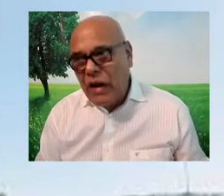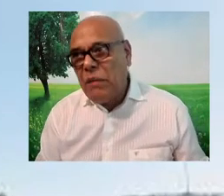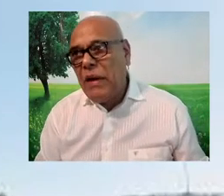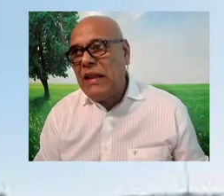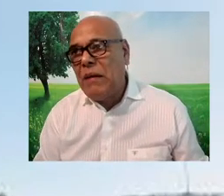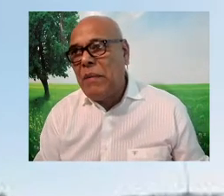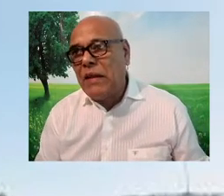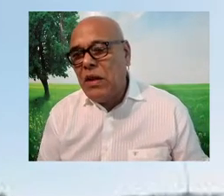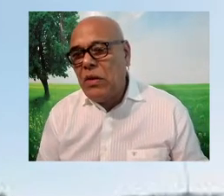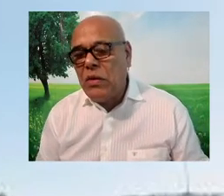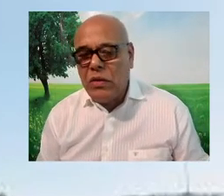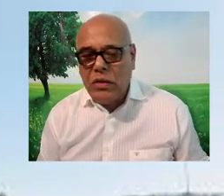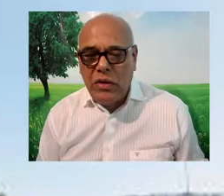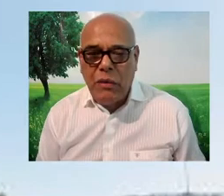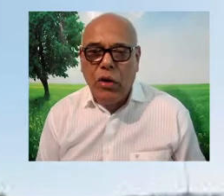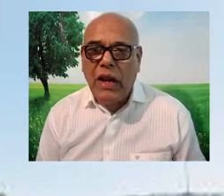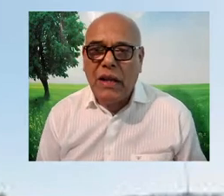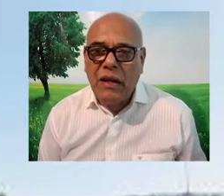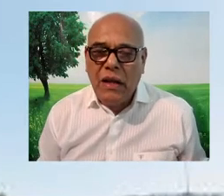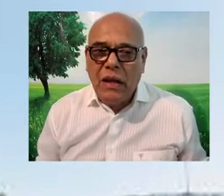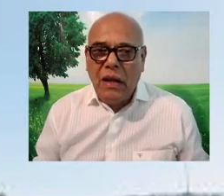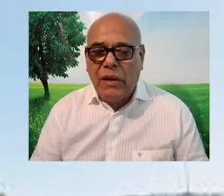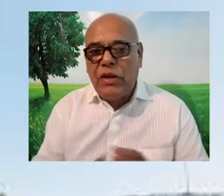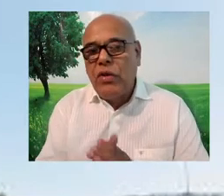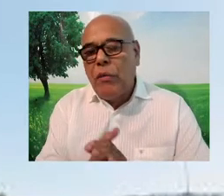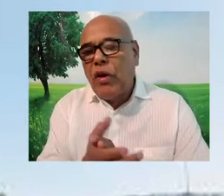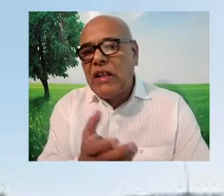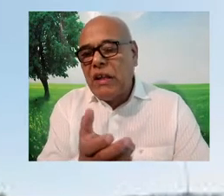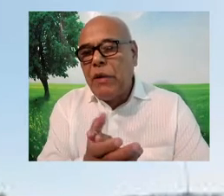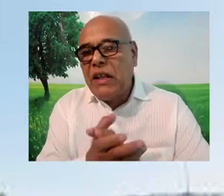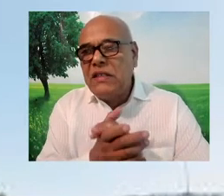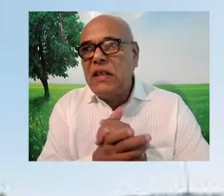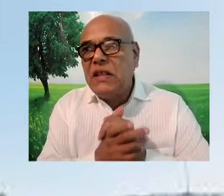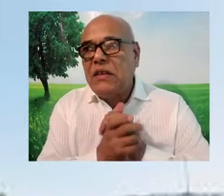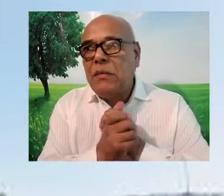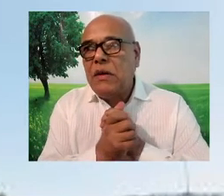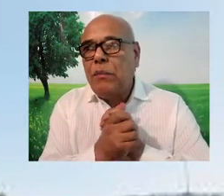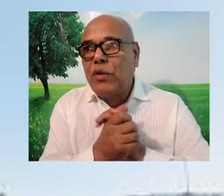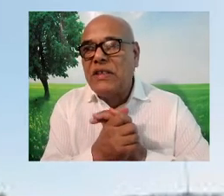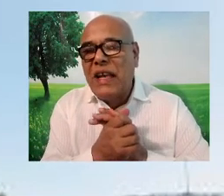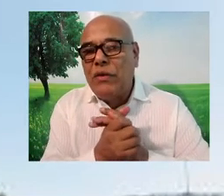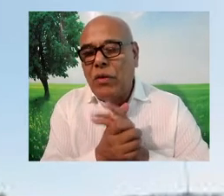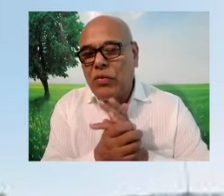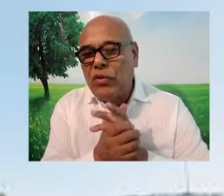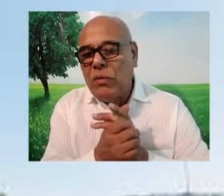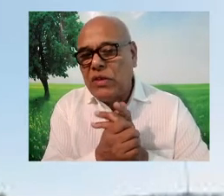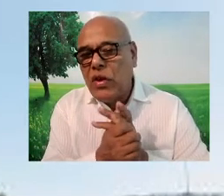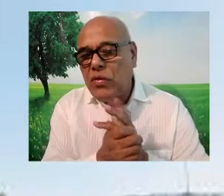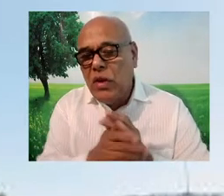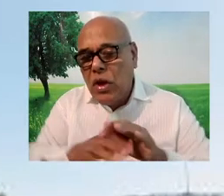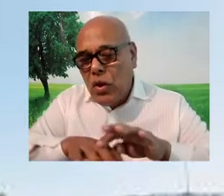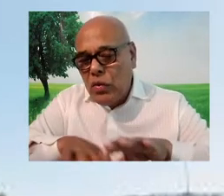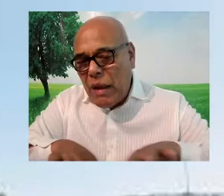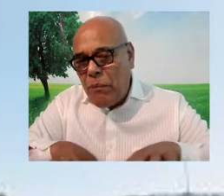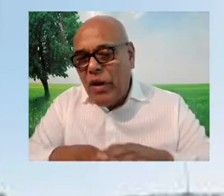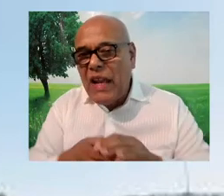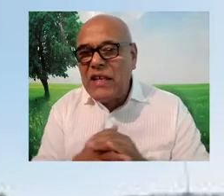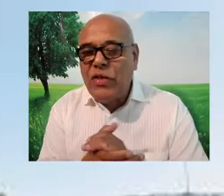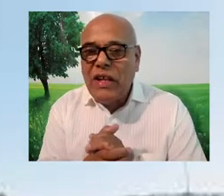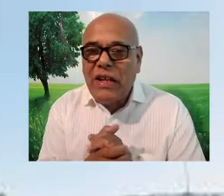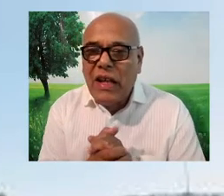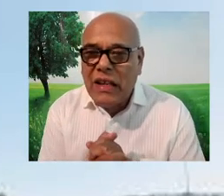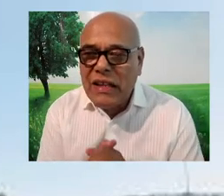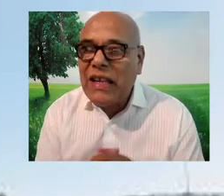En lo que respecta al partido demócrata, el partido demócrata también está procesando en los últimos años una